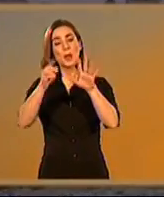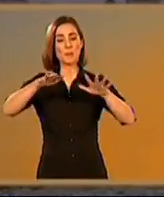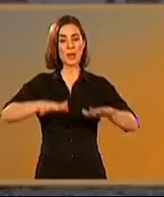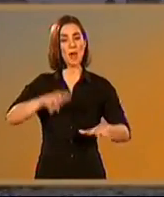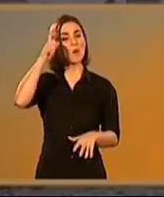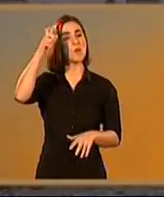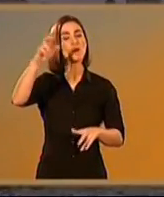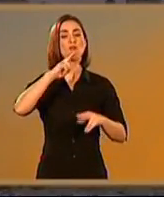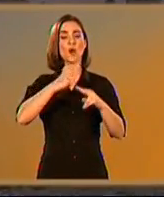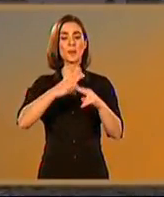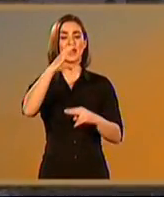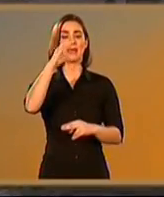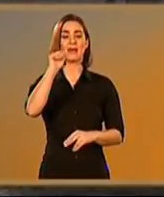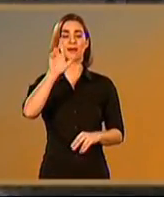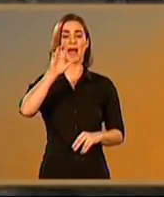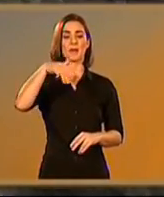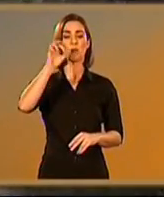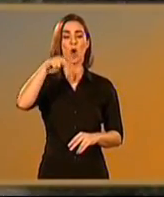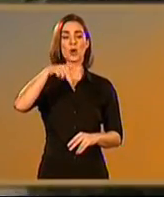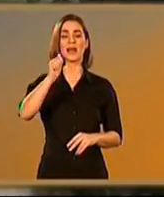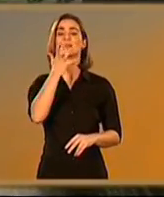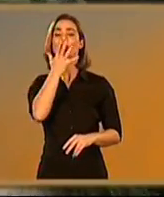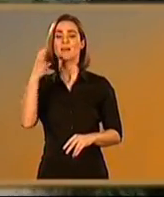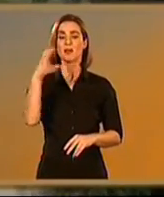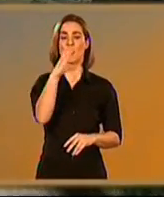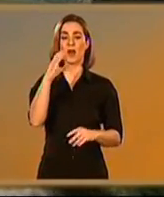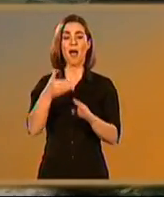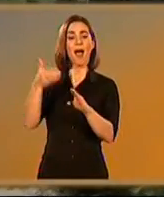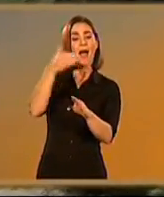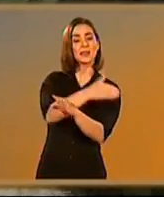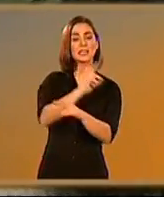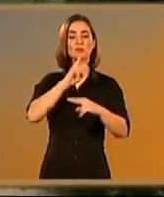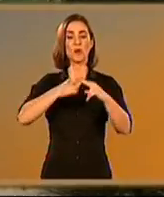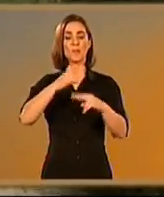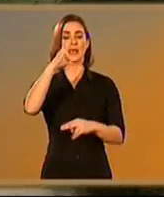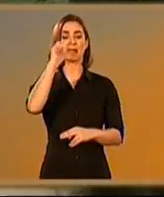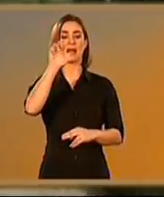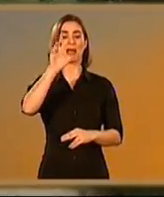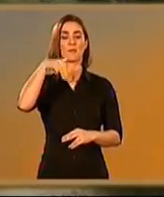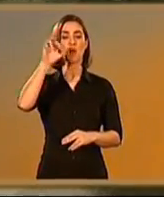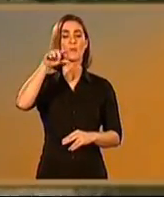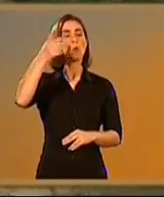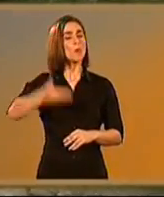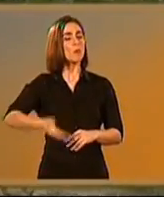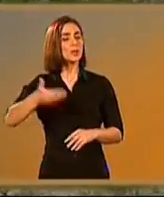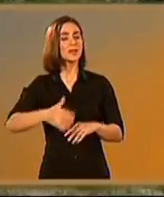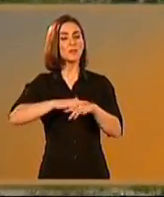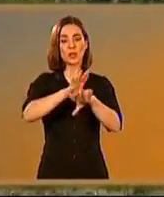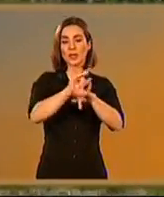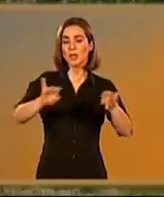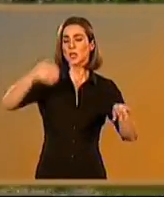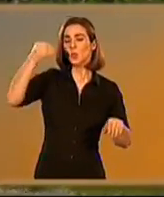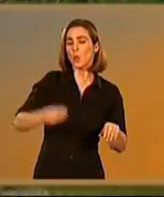Desviándonos hacia el este, llegamos a Carmona, que constituyó durante este periodo uno de los principales enclaves del Bajo